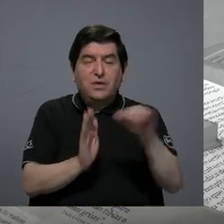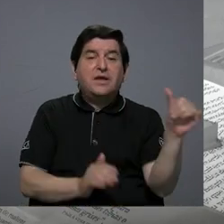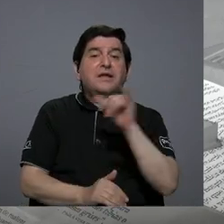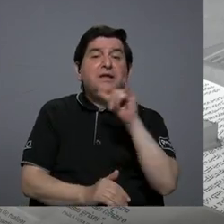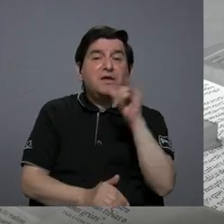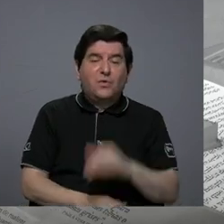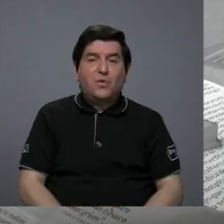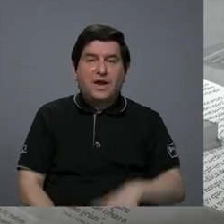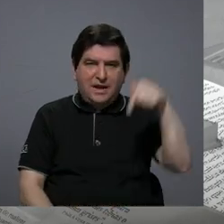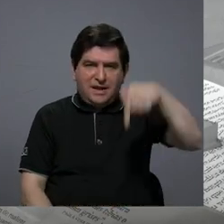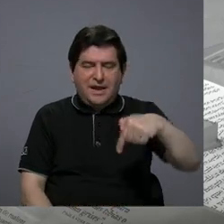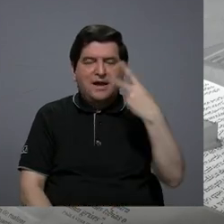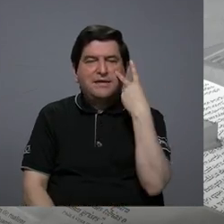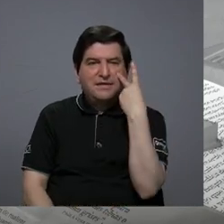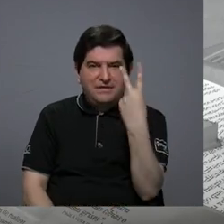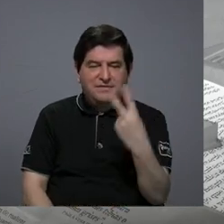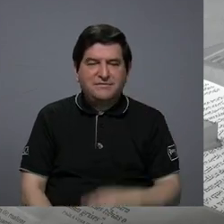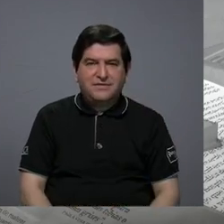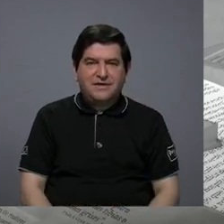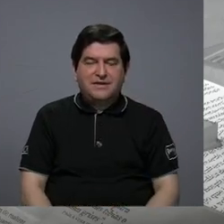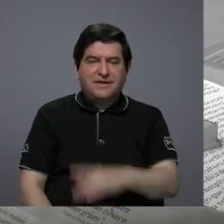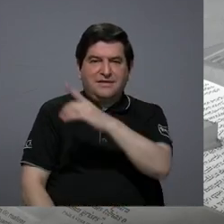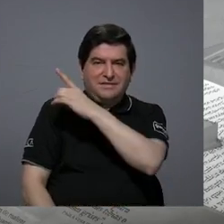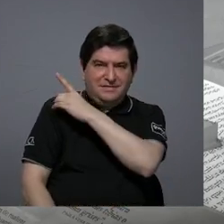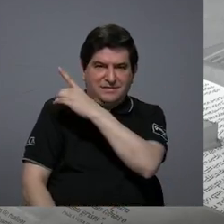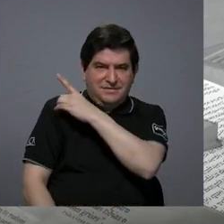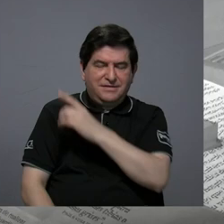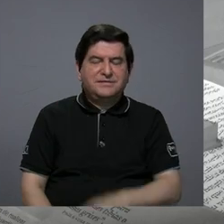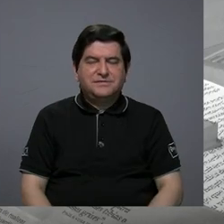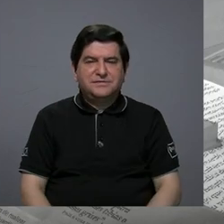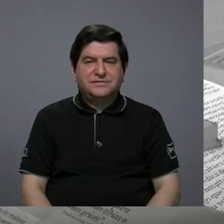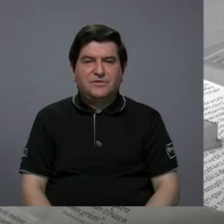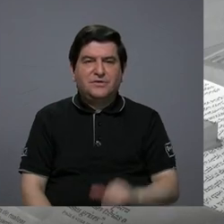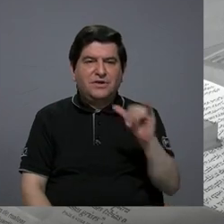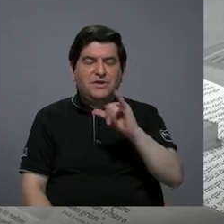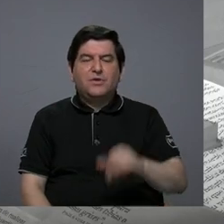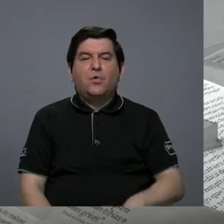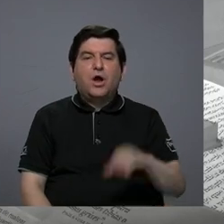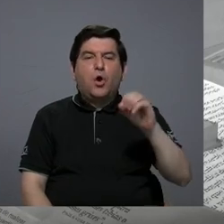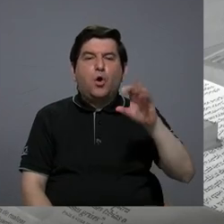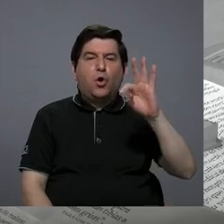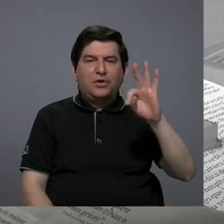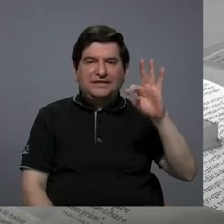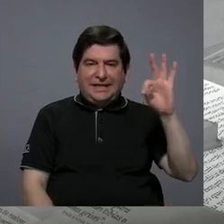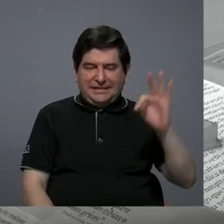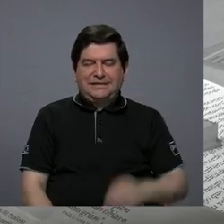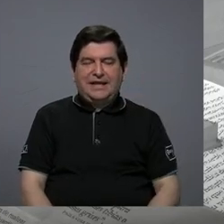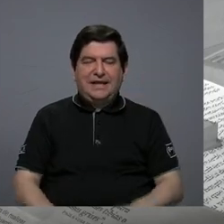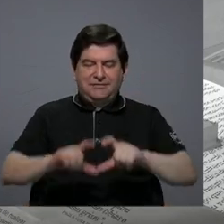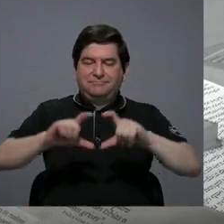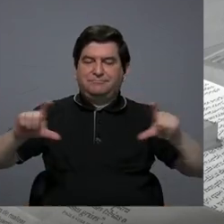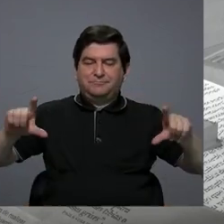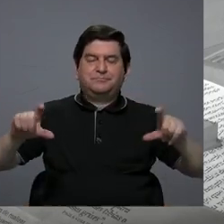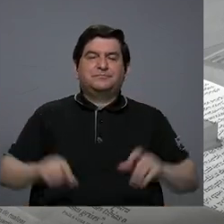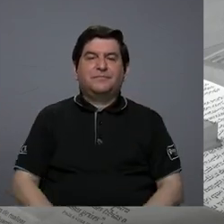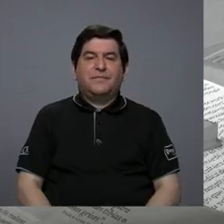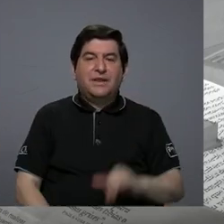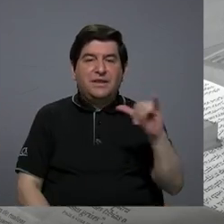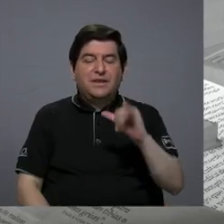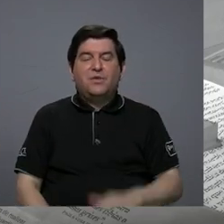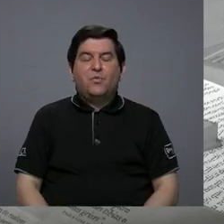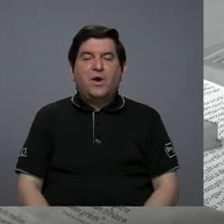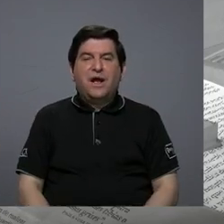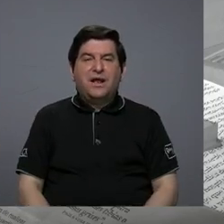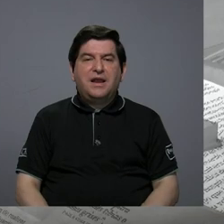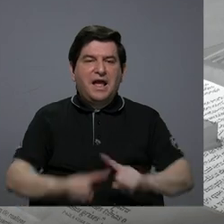también aquí podrán ver la dirección para que lo vean en la OTT o streaming similar a Netflix